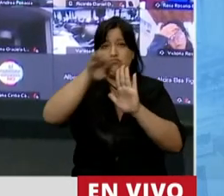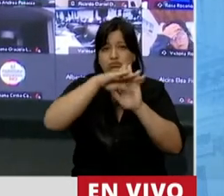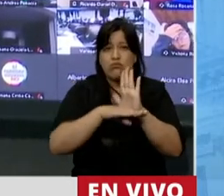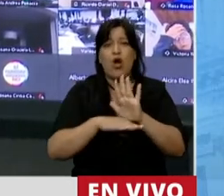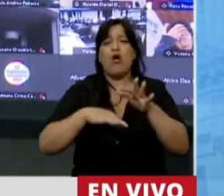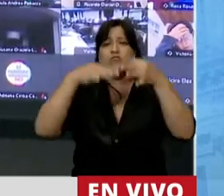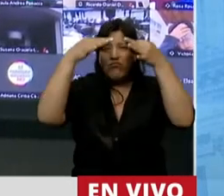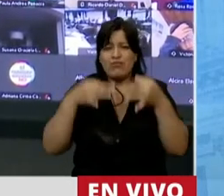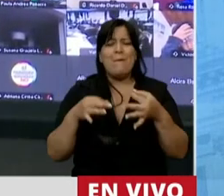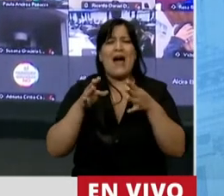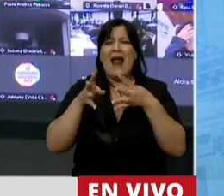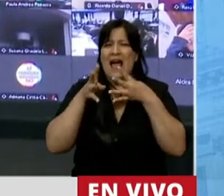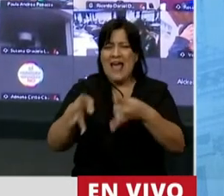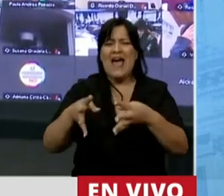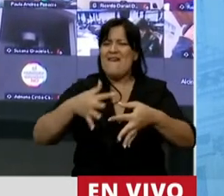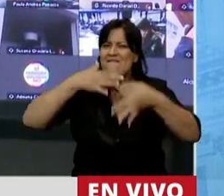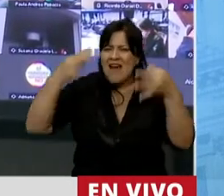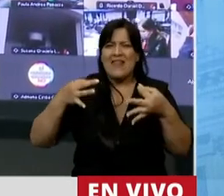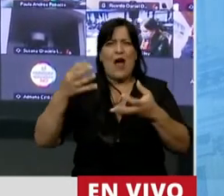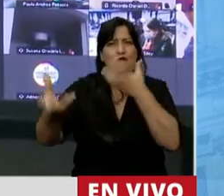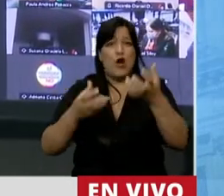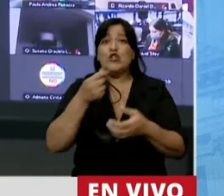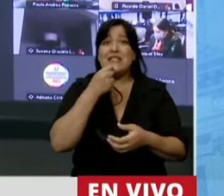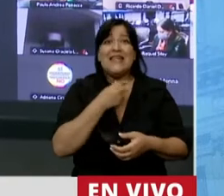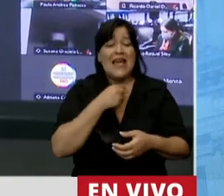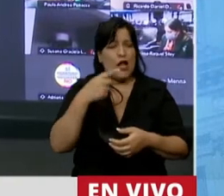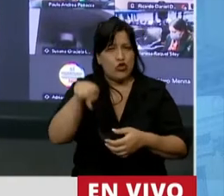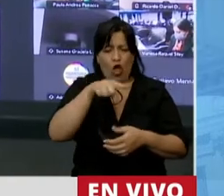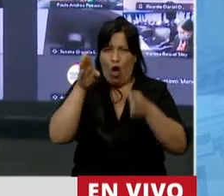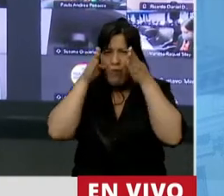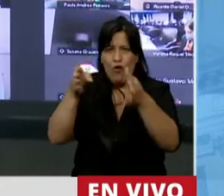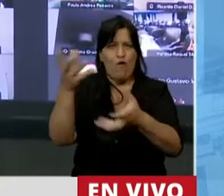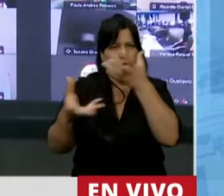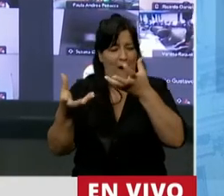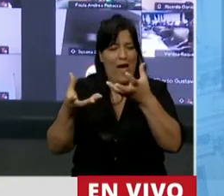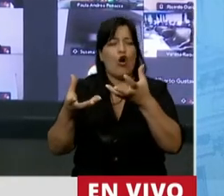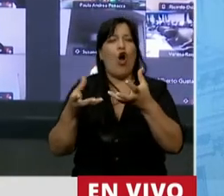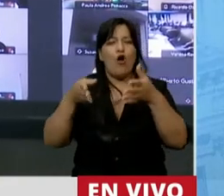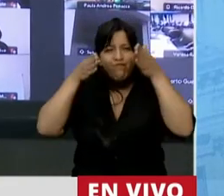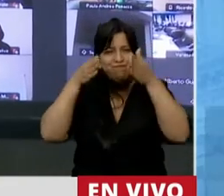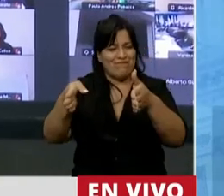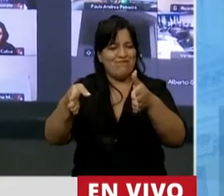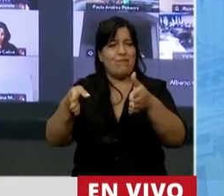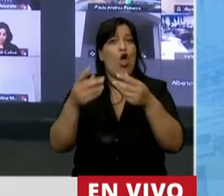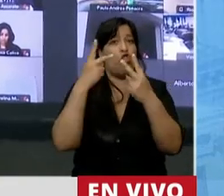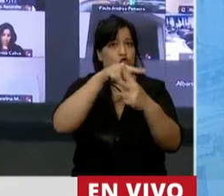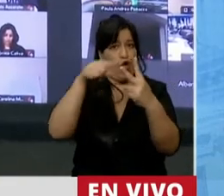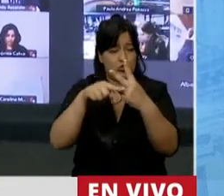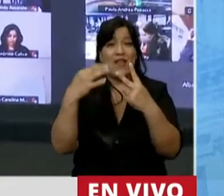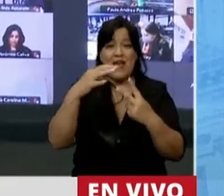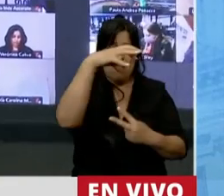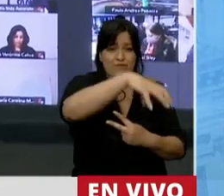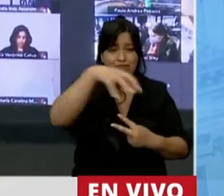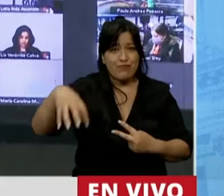para combatir en serio el fuego, si lo queremos hacer, tenemos que tener dos cosas, organismos que